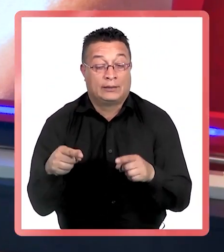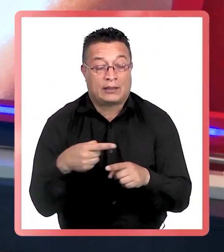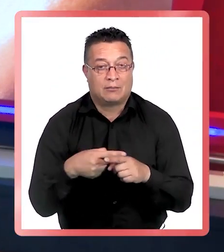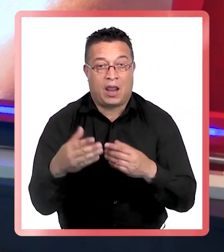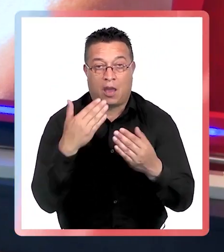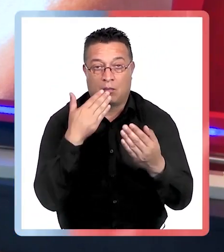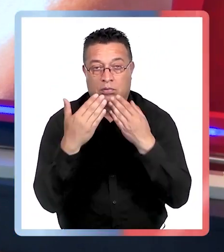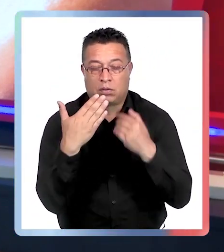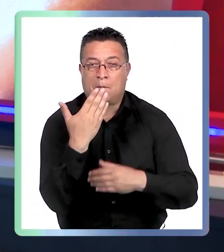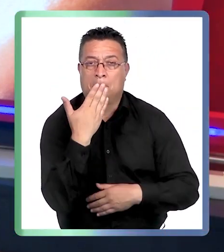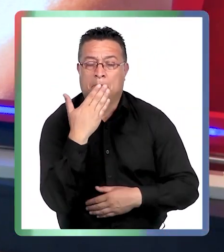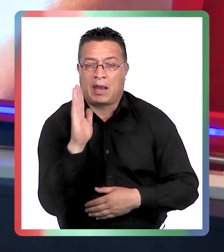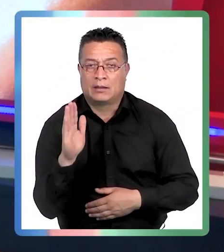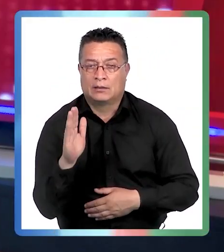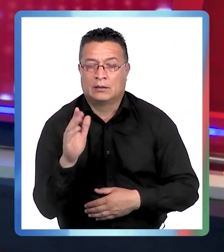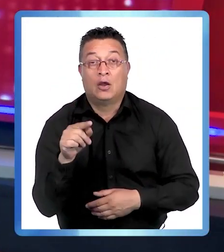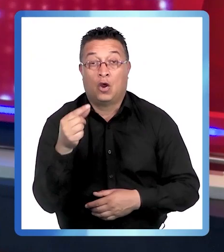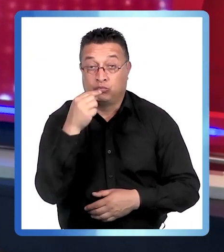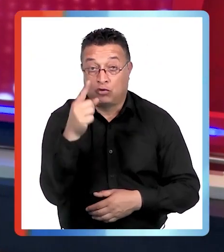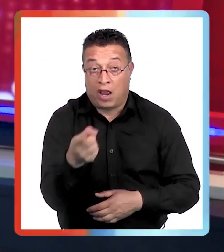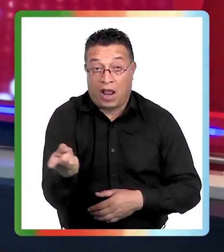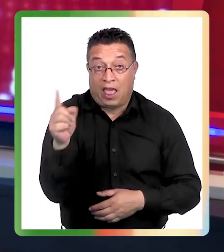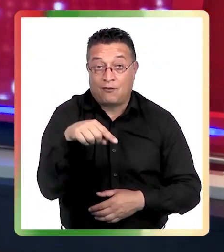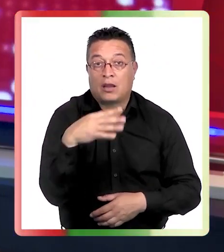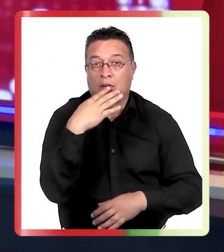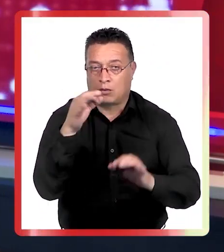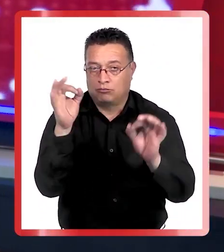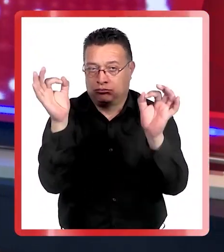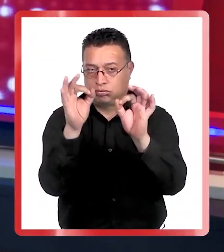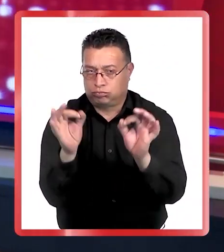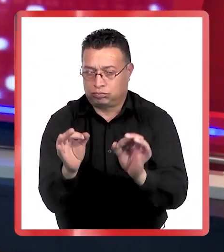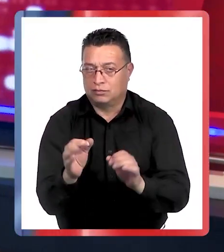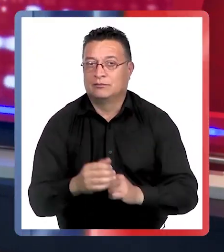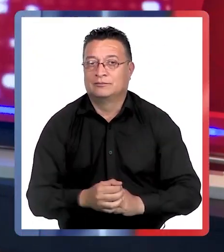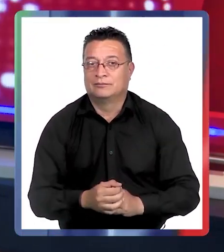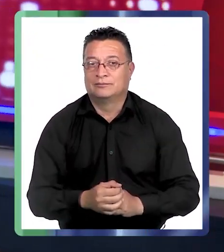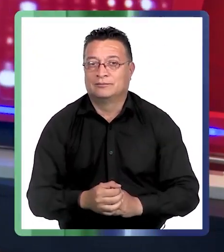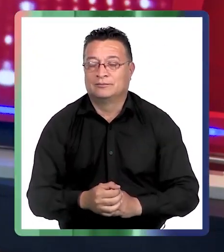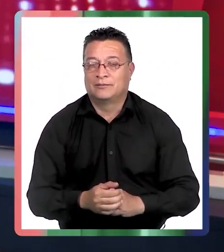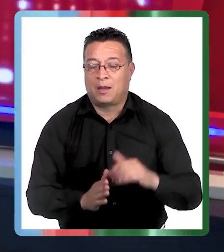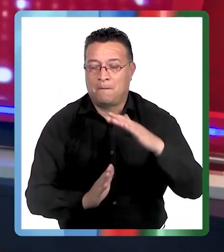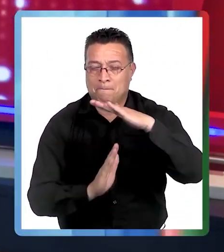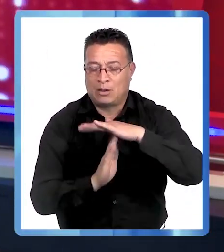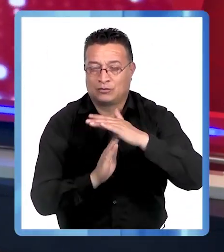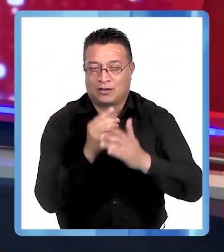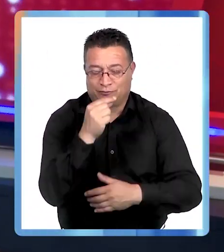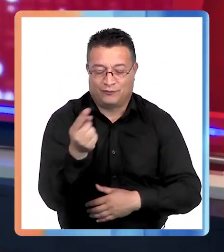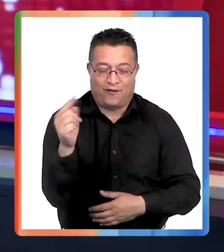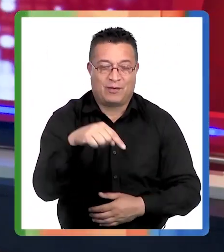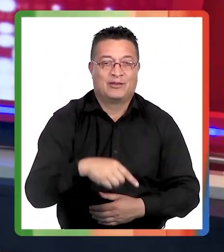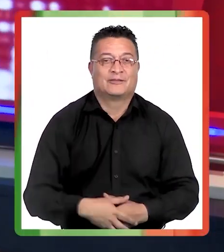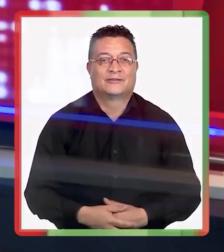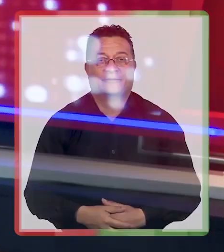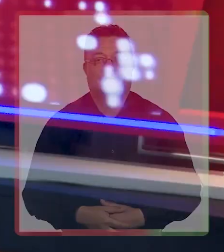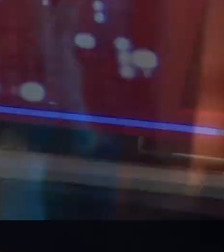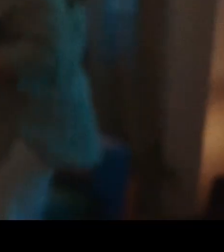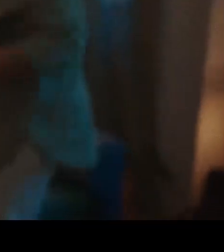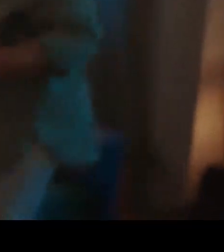conversamos con una especialista y al regreso les contamos algunos consejos. Pausa y ya volvemos.